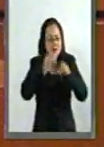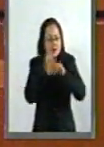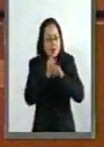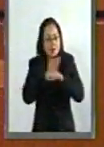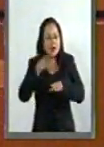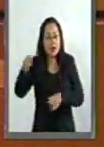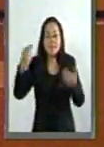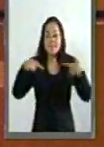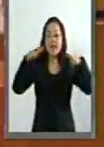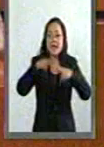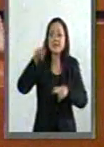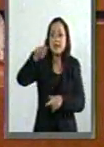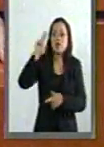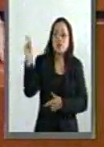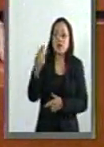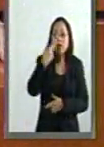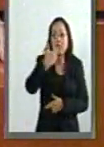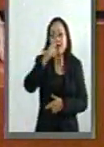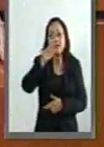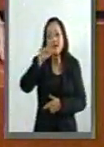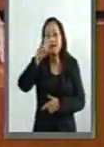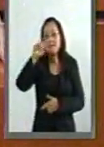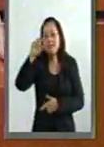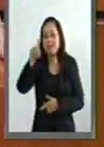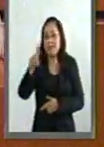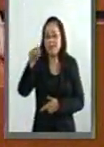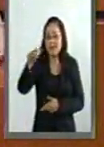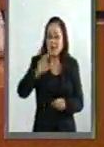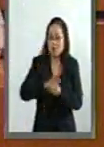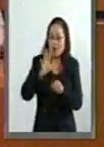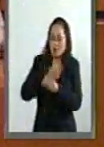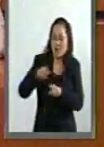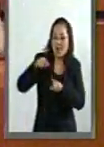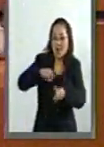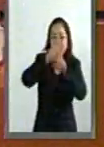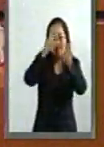Harvard en la alquimia numérica.